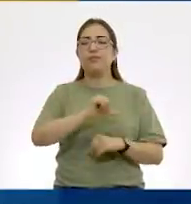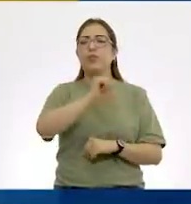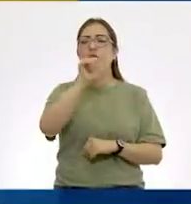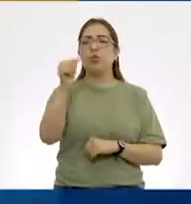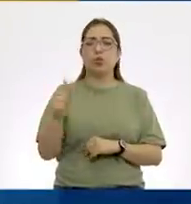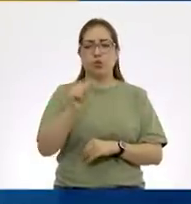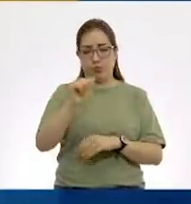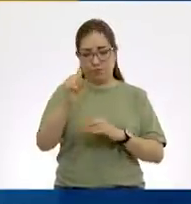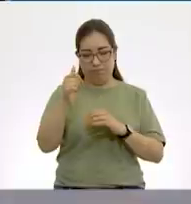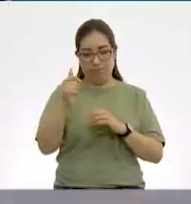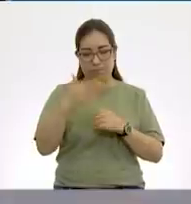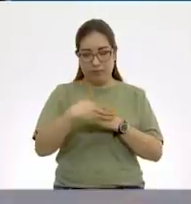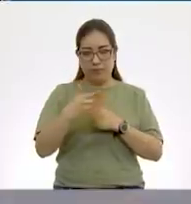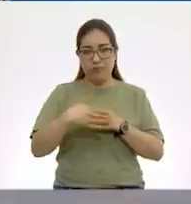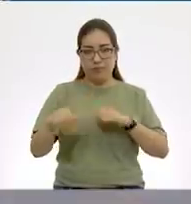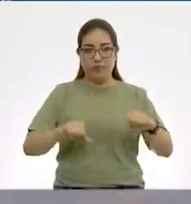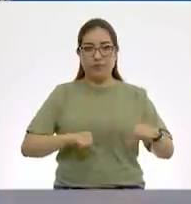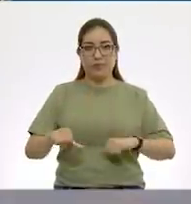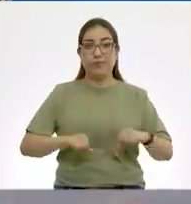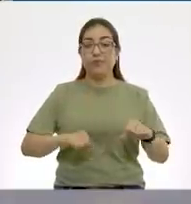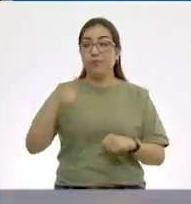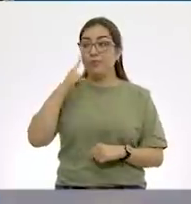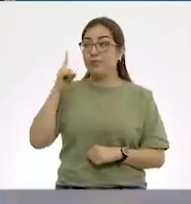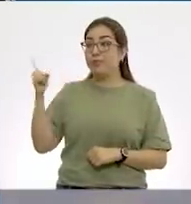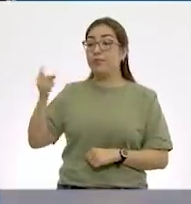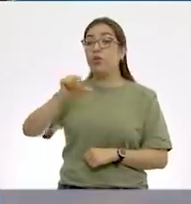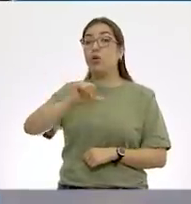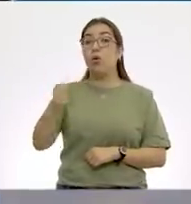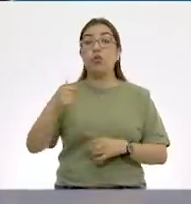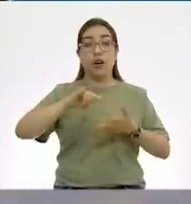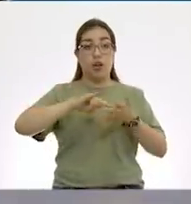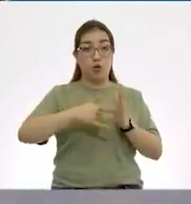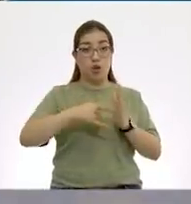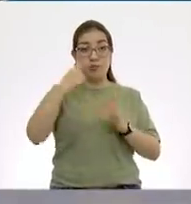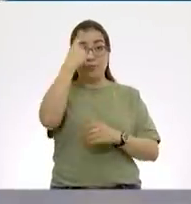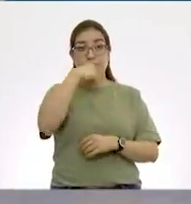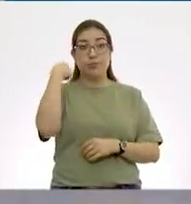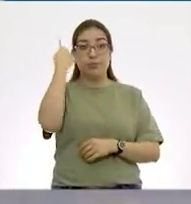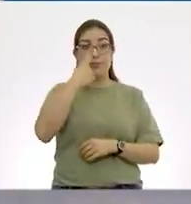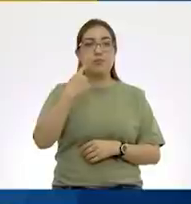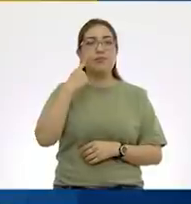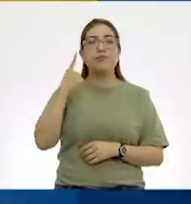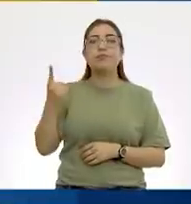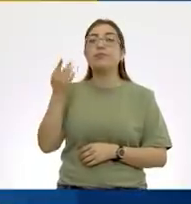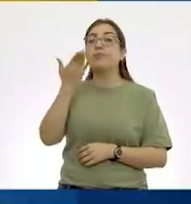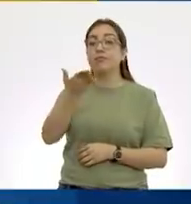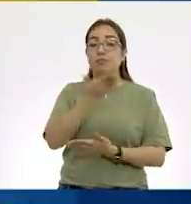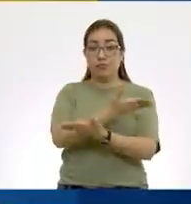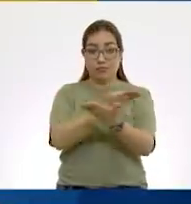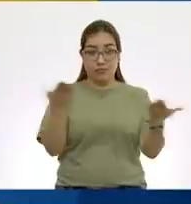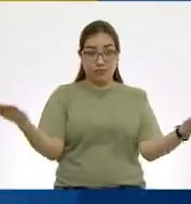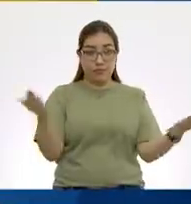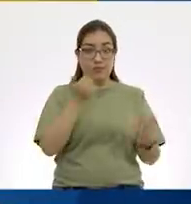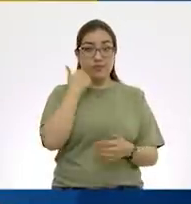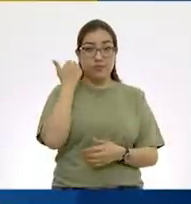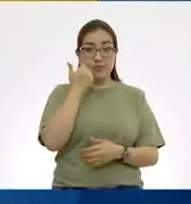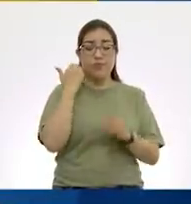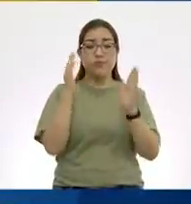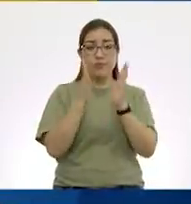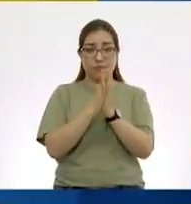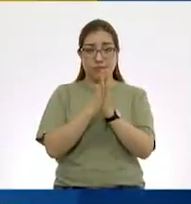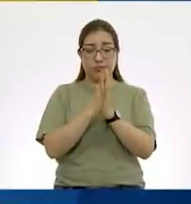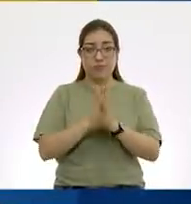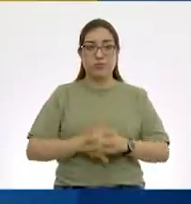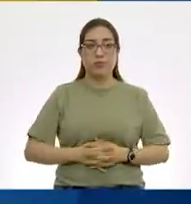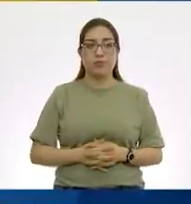ejercito, ¿te parece? Otro. Bien, voy a poner otra hora por acá y le voy a pedir a nuestros niños que me hagan favor